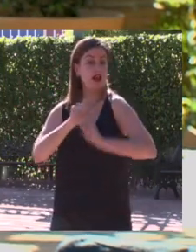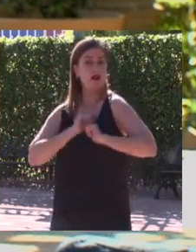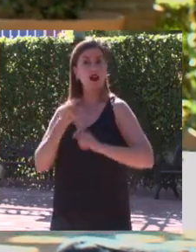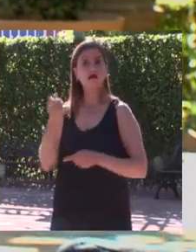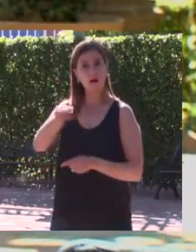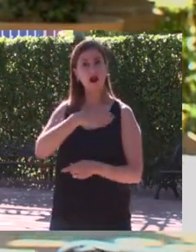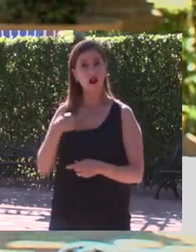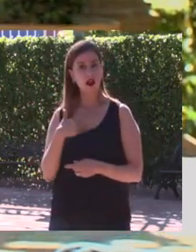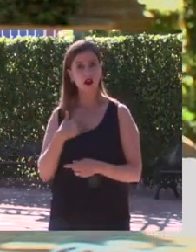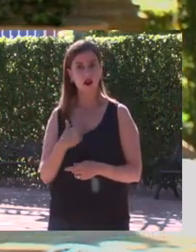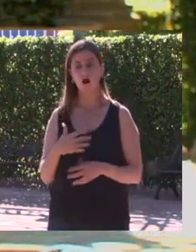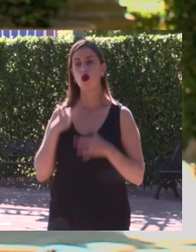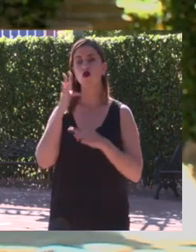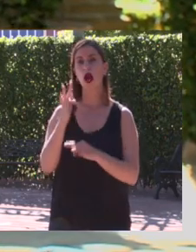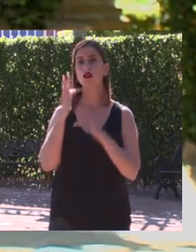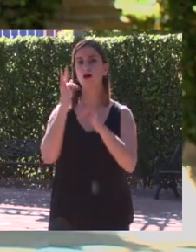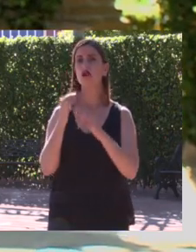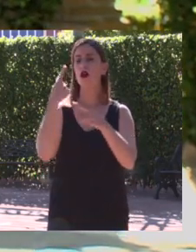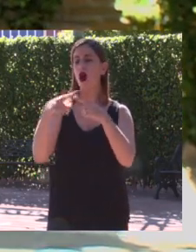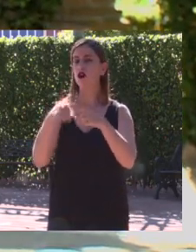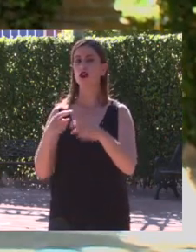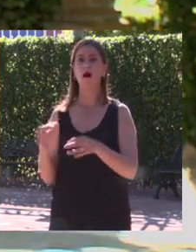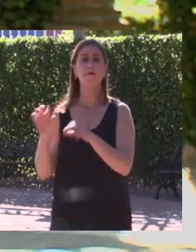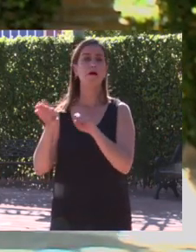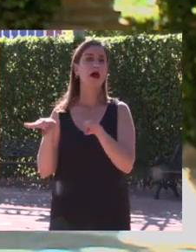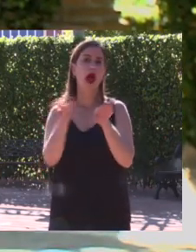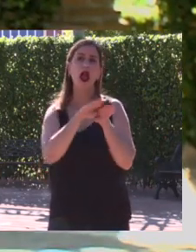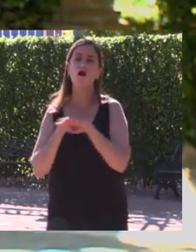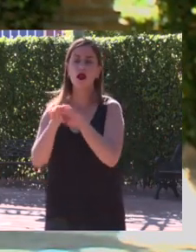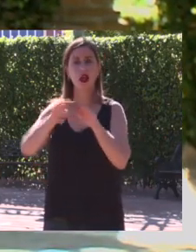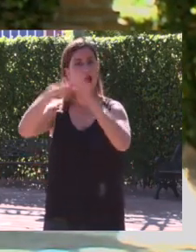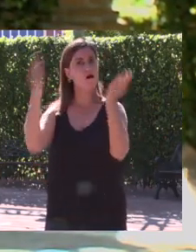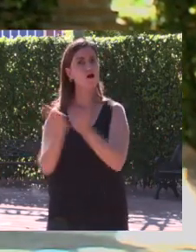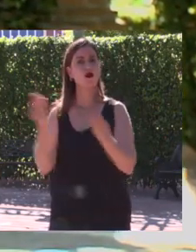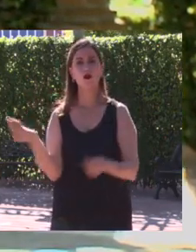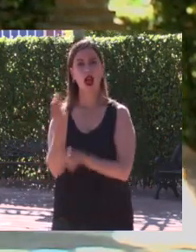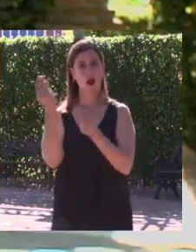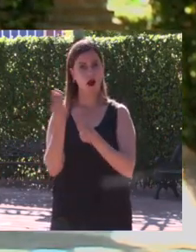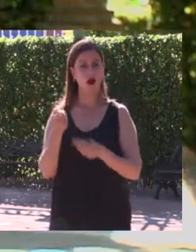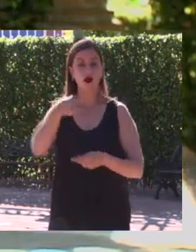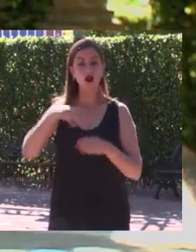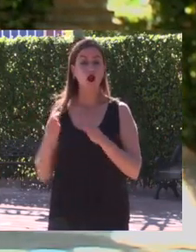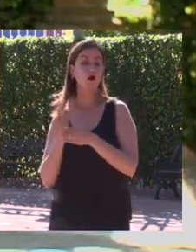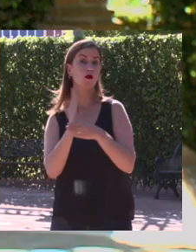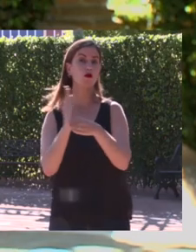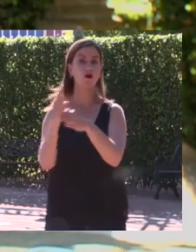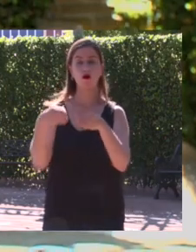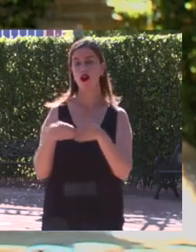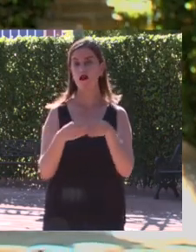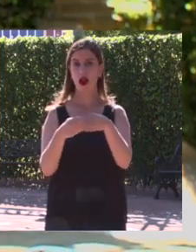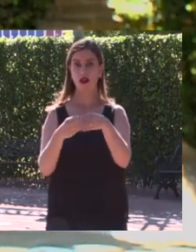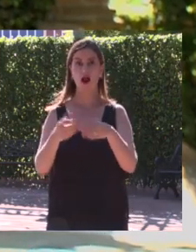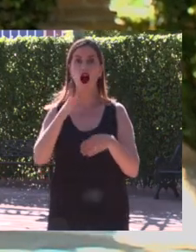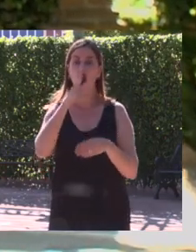otros hombres y poder sumar entre todos para aportar un cambio a un mundo mejor ya que estamos navegando